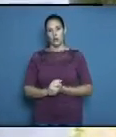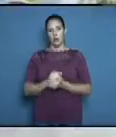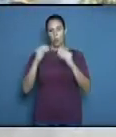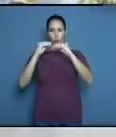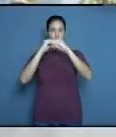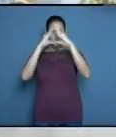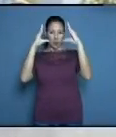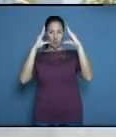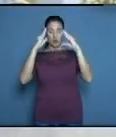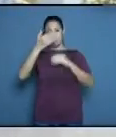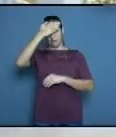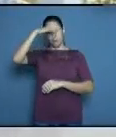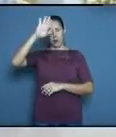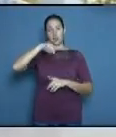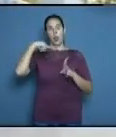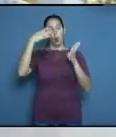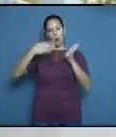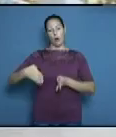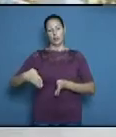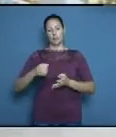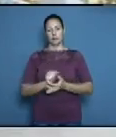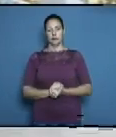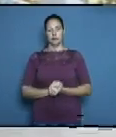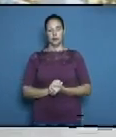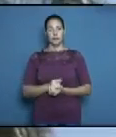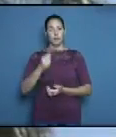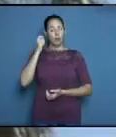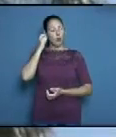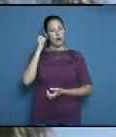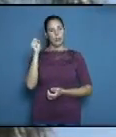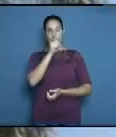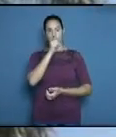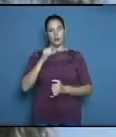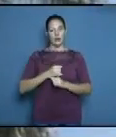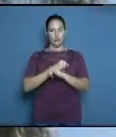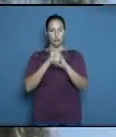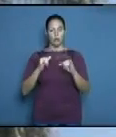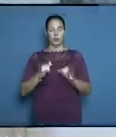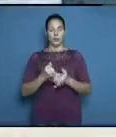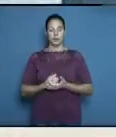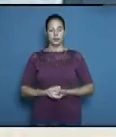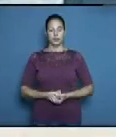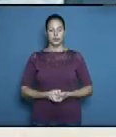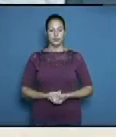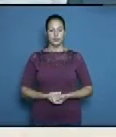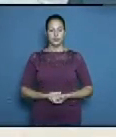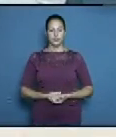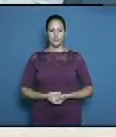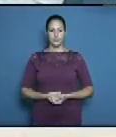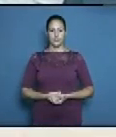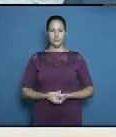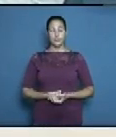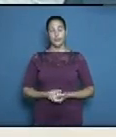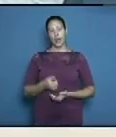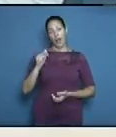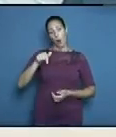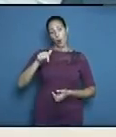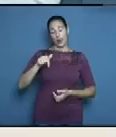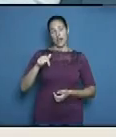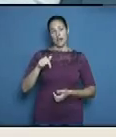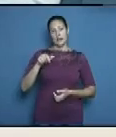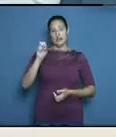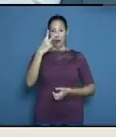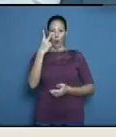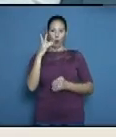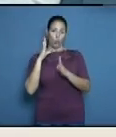muerte Desde Holguín Beatriz Albán Sistema Informativo de la Televisión Cubana Bueno, tenemos el segundo momento para